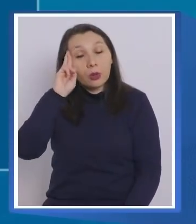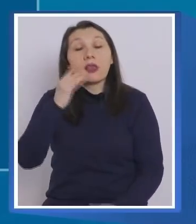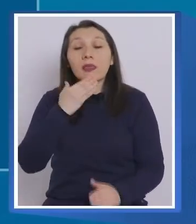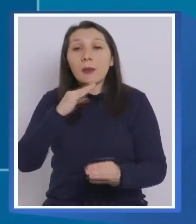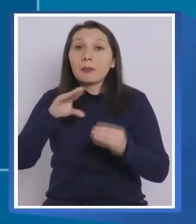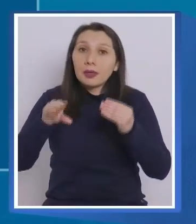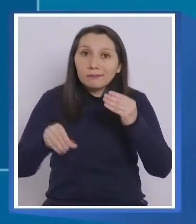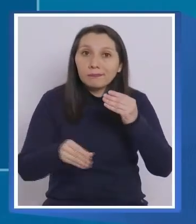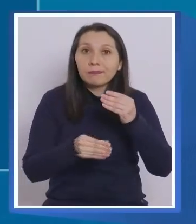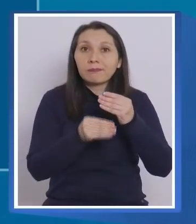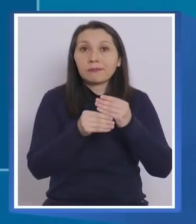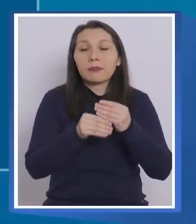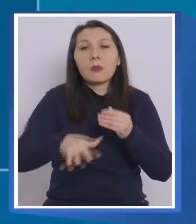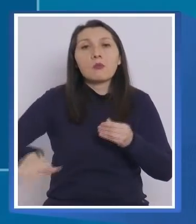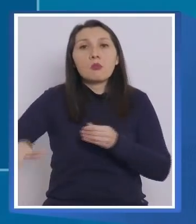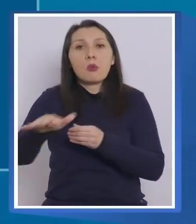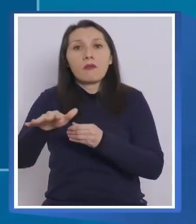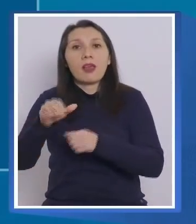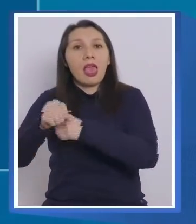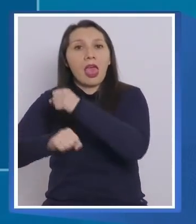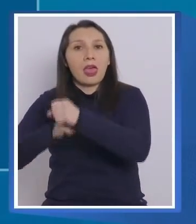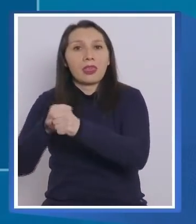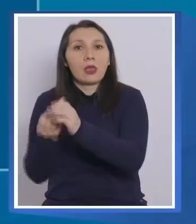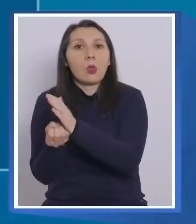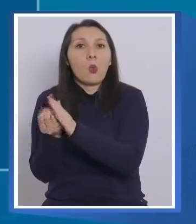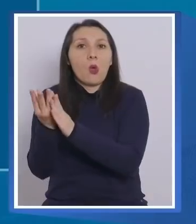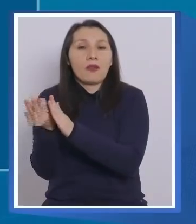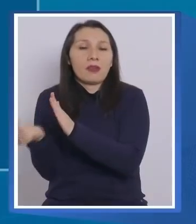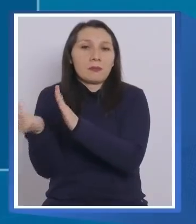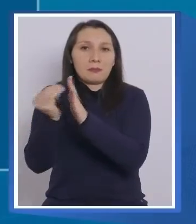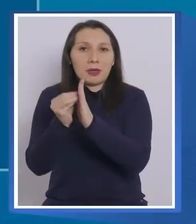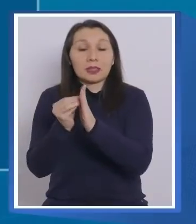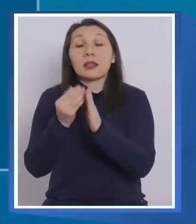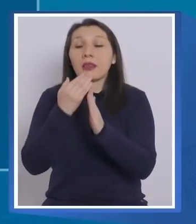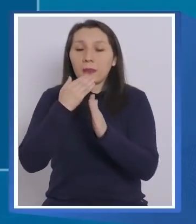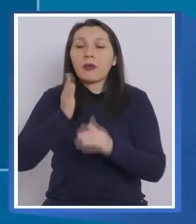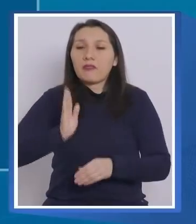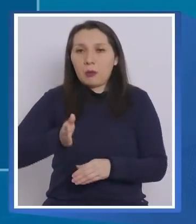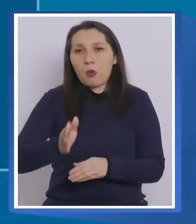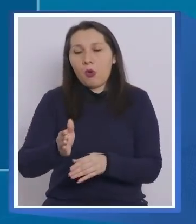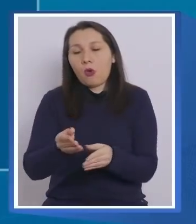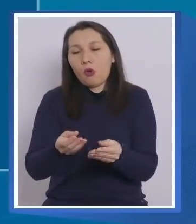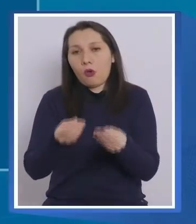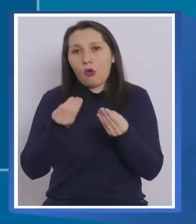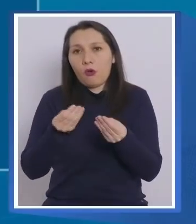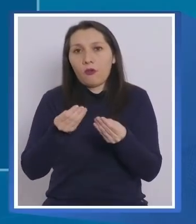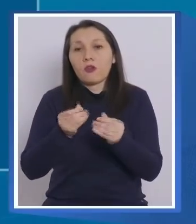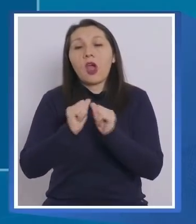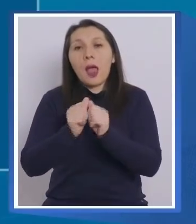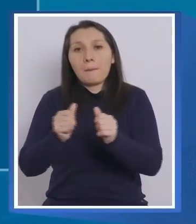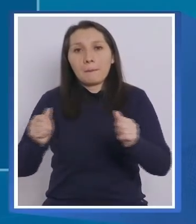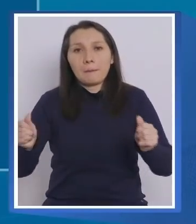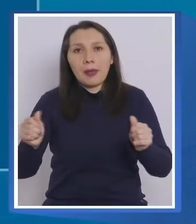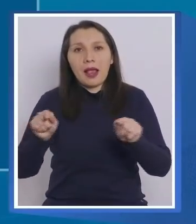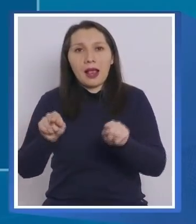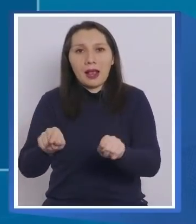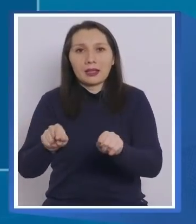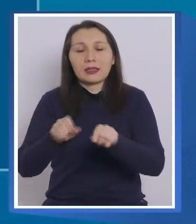agregado poblaciones nuevas y vamos a continuar, obviamente, con nuestra campaña